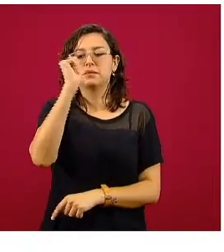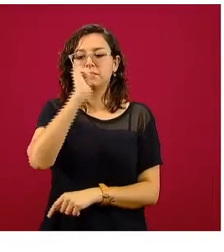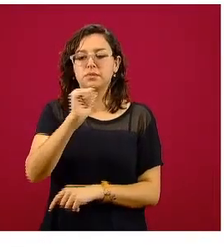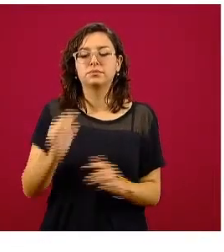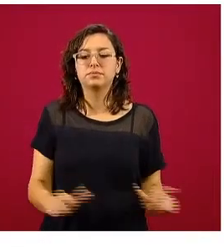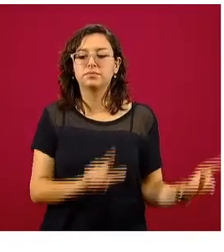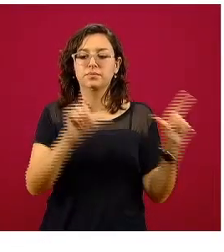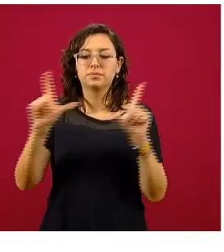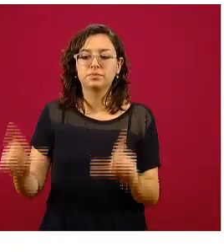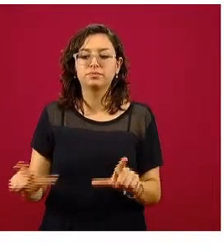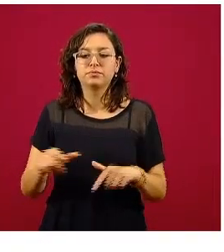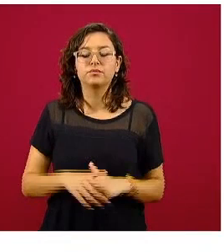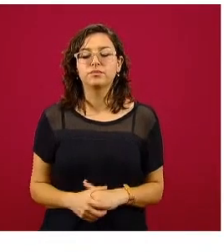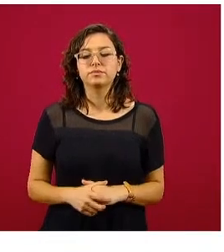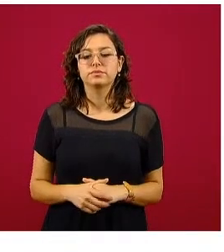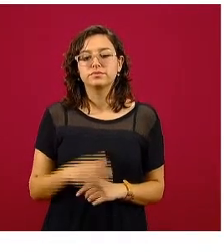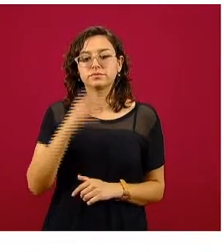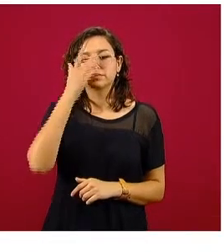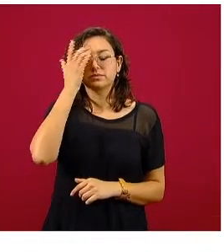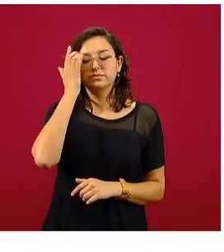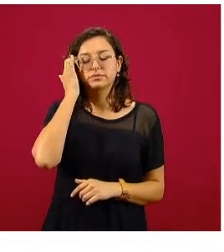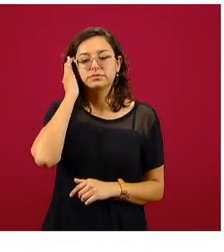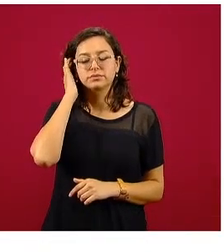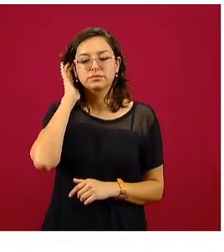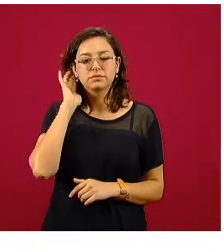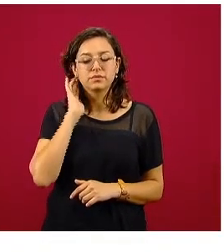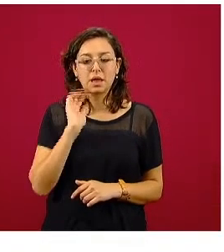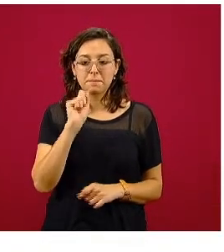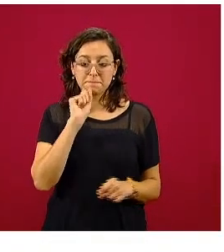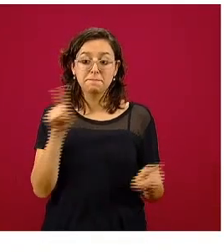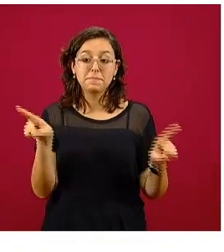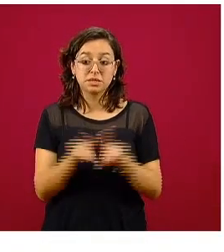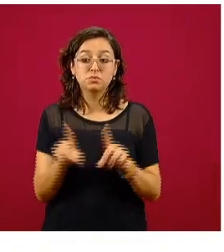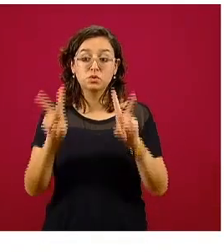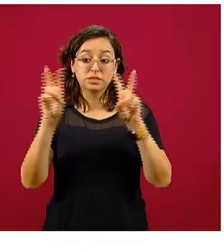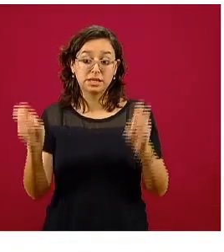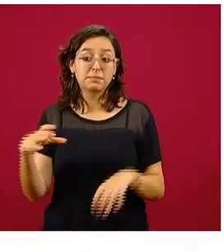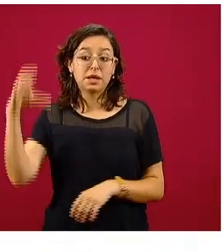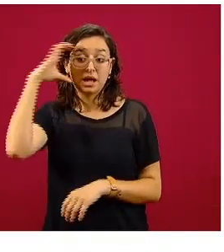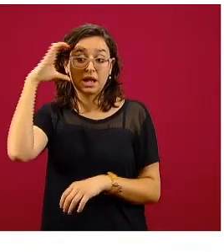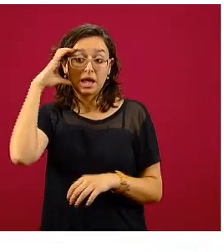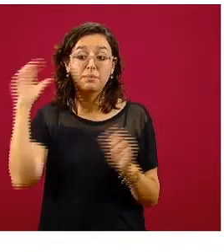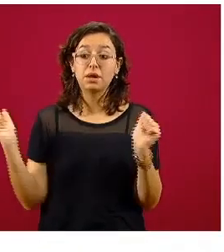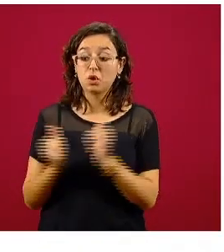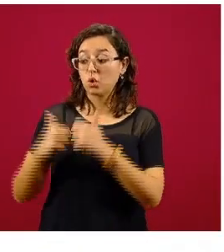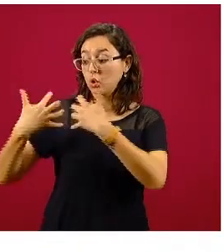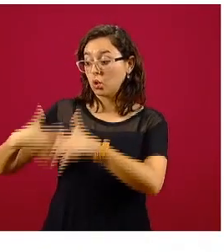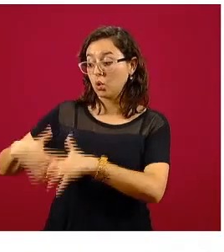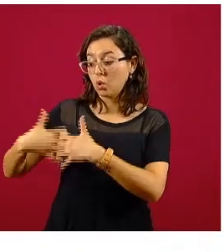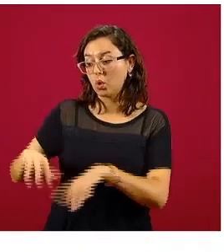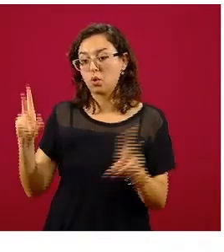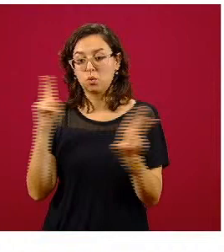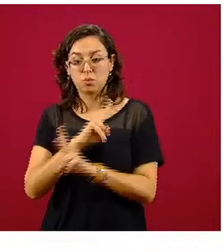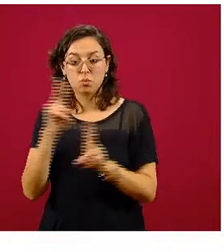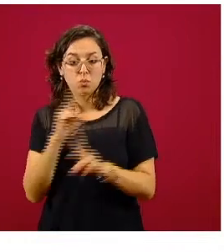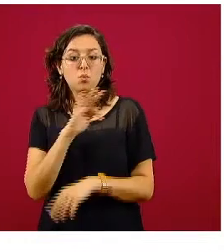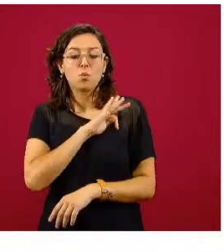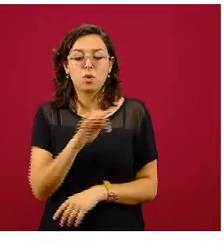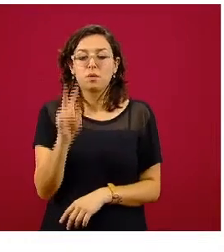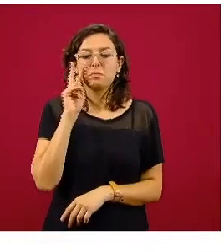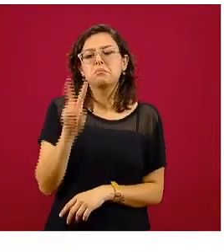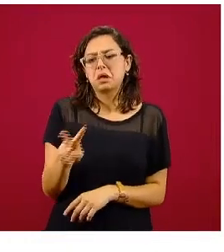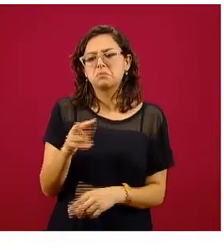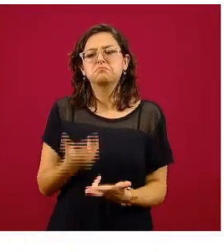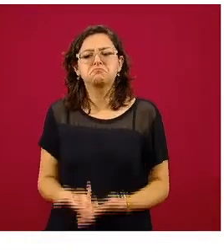La siguiente diapositiva nos habla de esta disponibilidad, pero ahora en el tema de camas críticas. Y aquí tenemos un poco más de